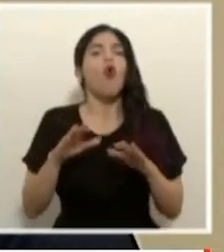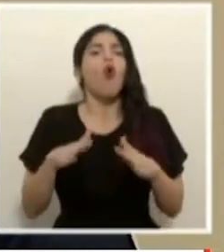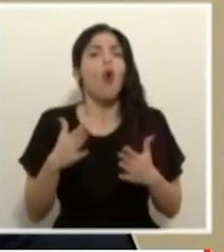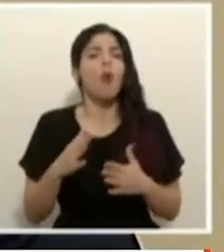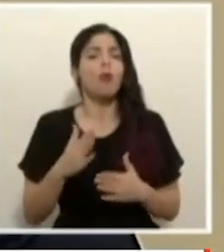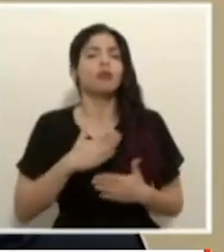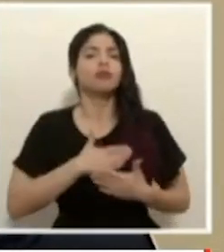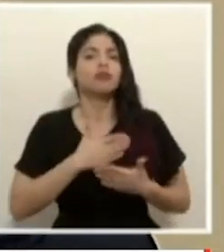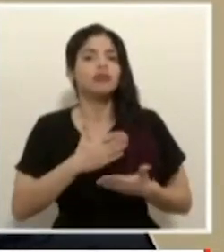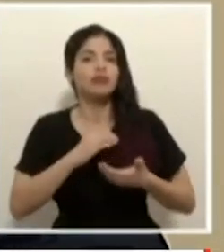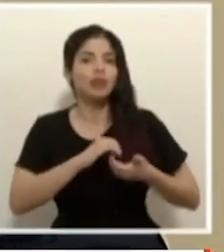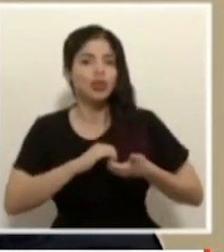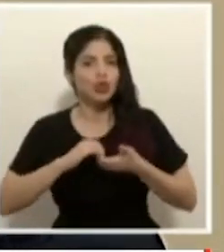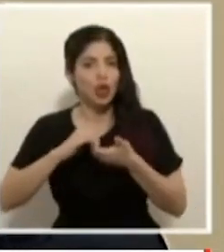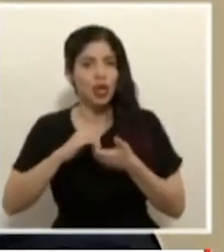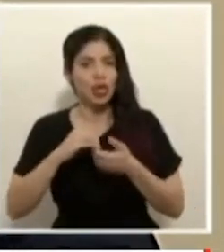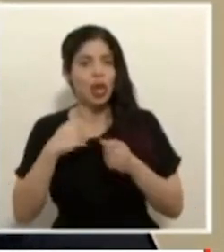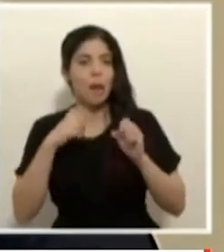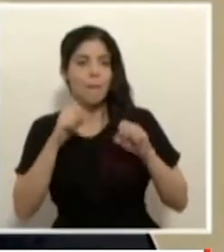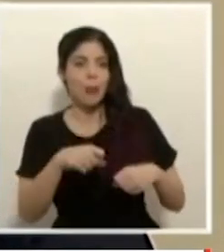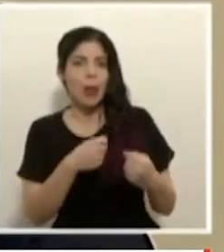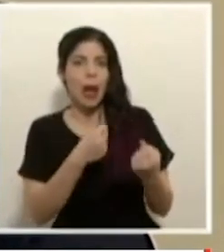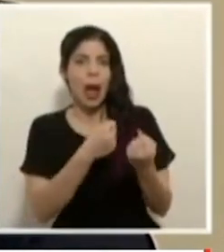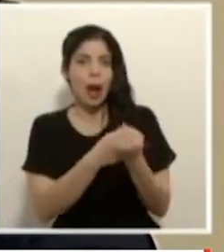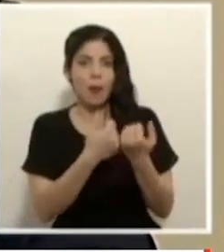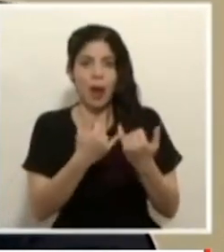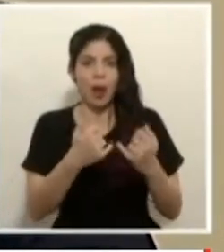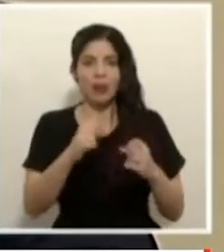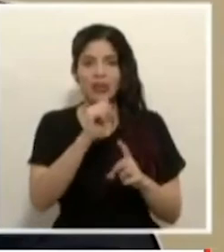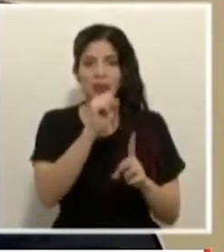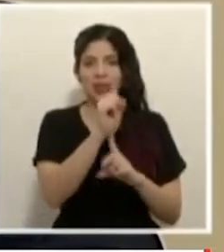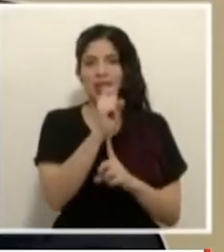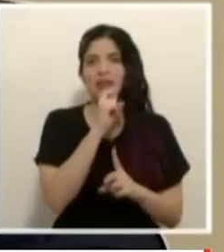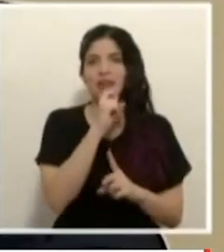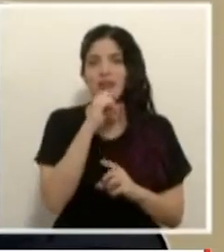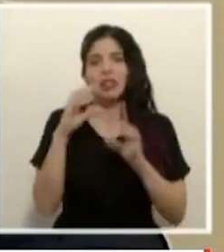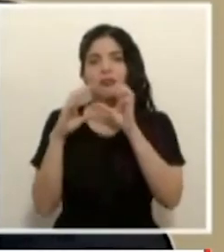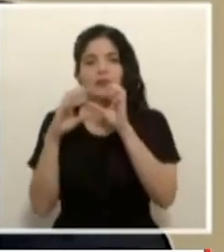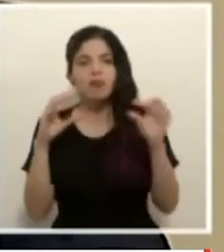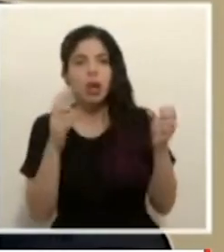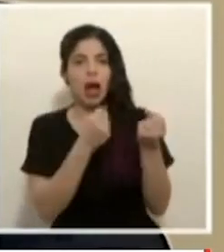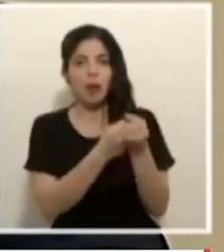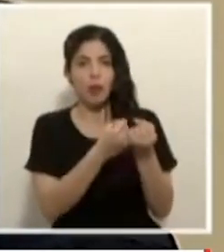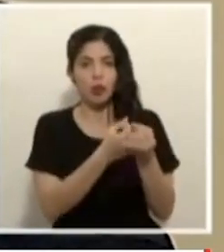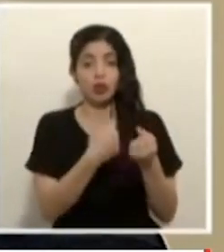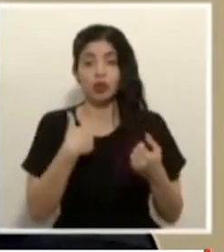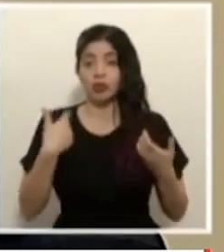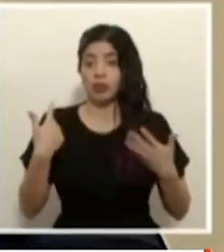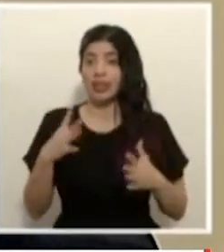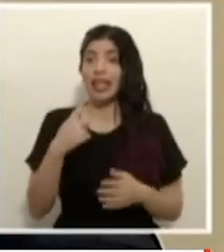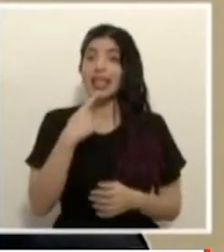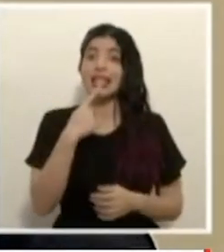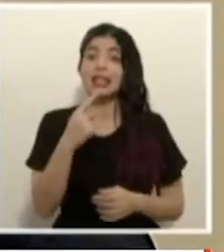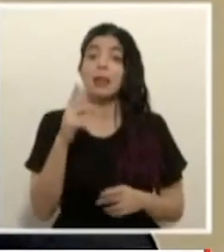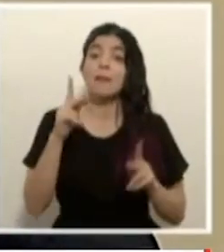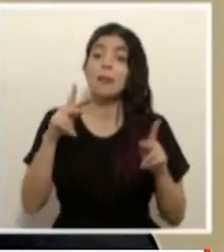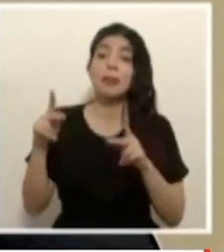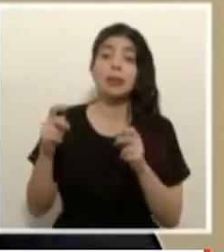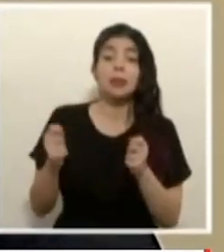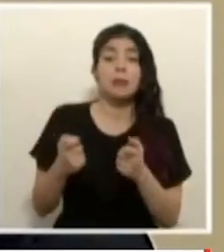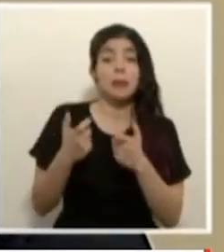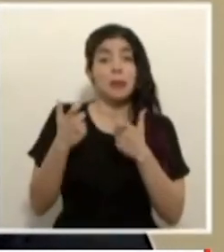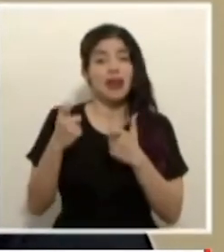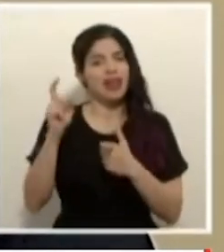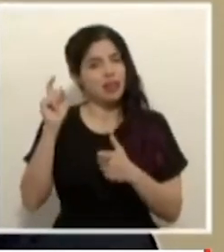puedan apoyar en este contexto difícil yo lo he dicho quien más tiene en este contexto